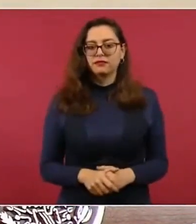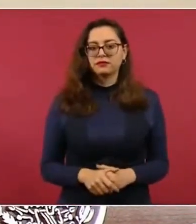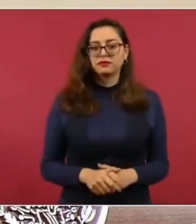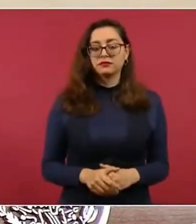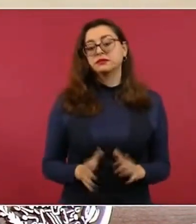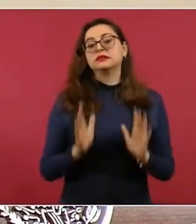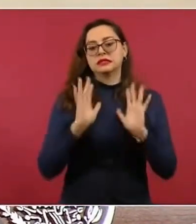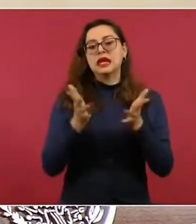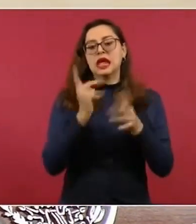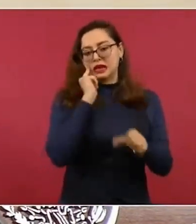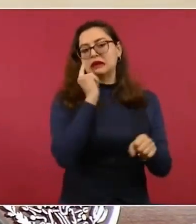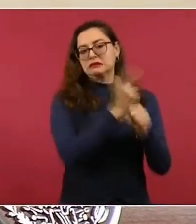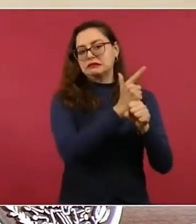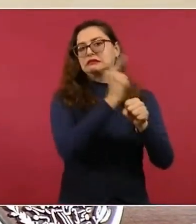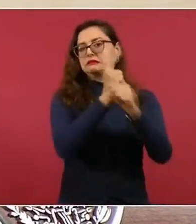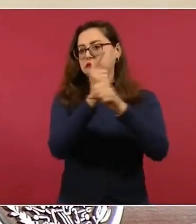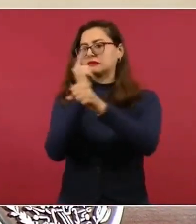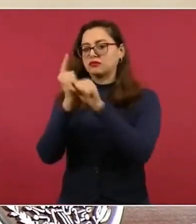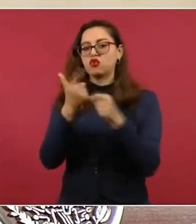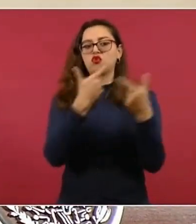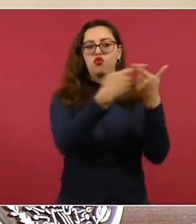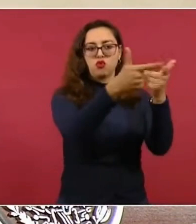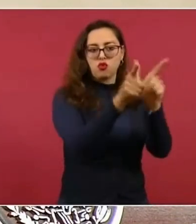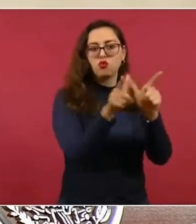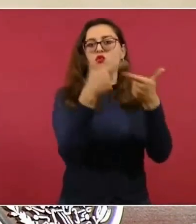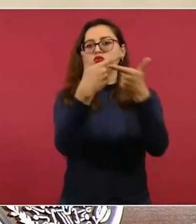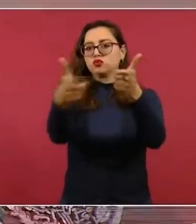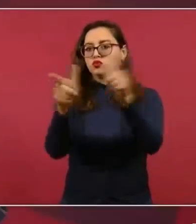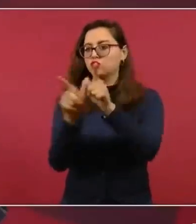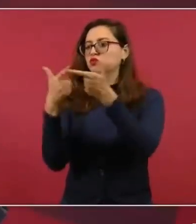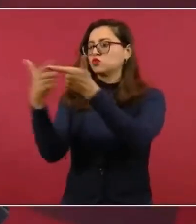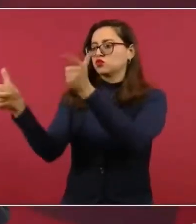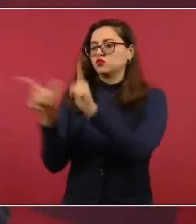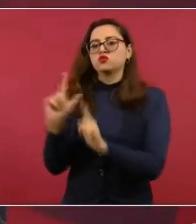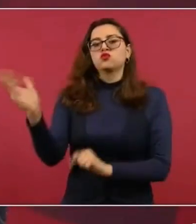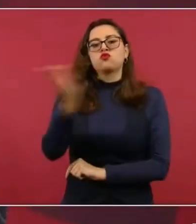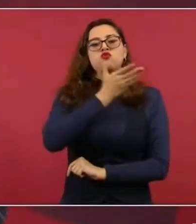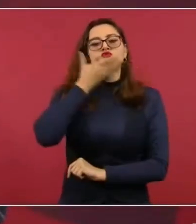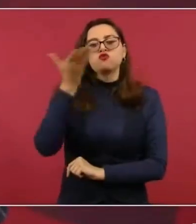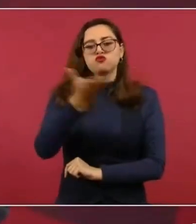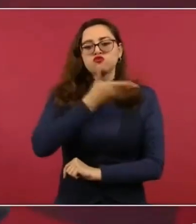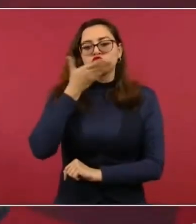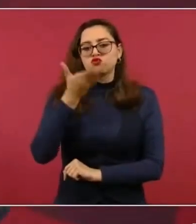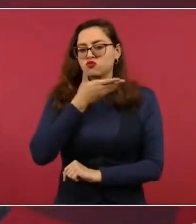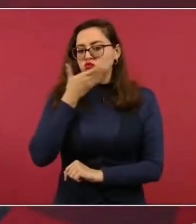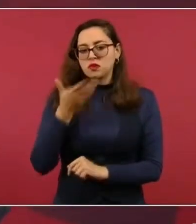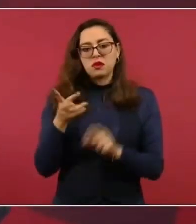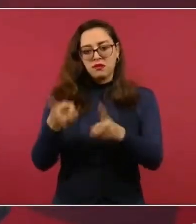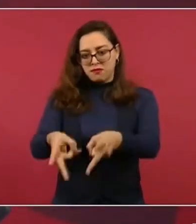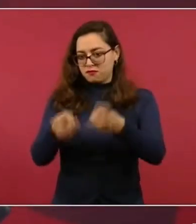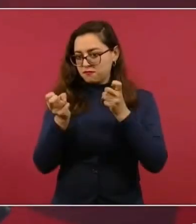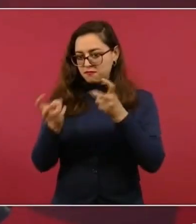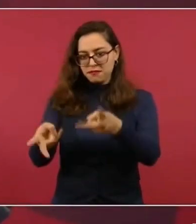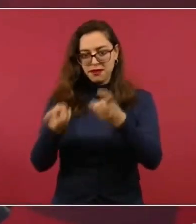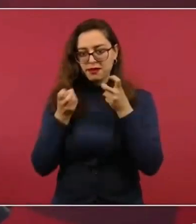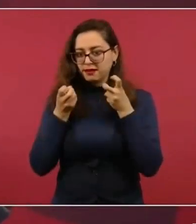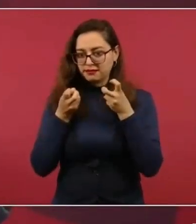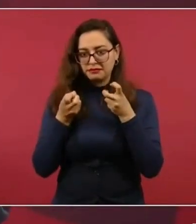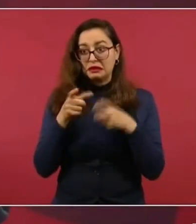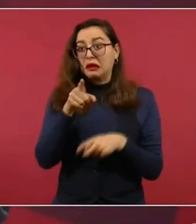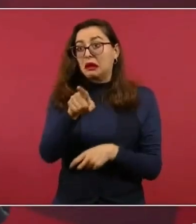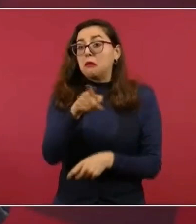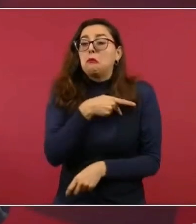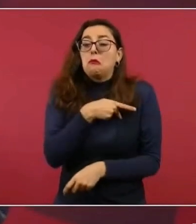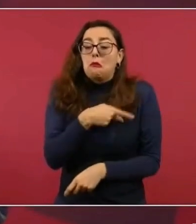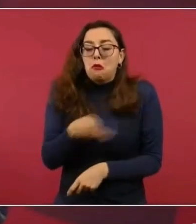de la delincuencia que